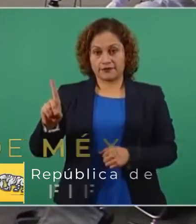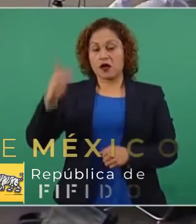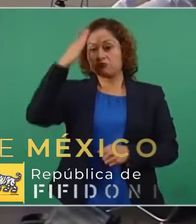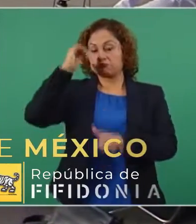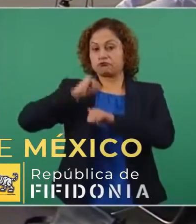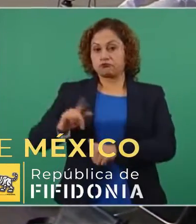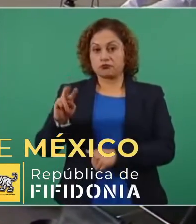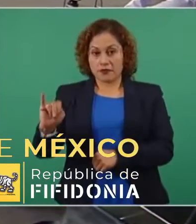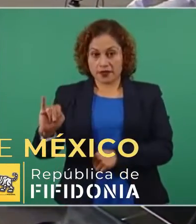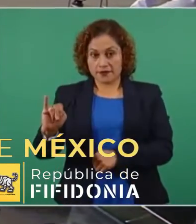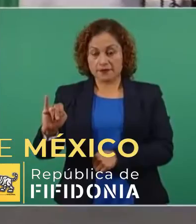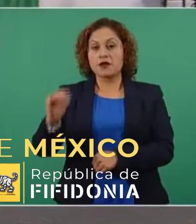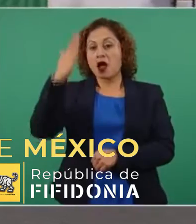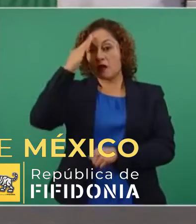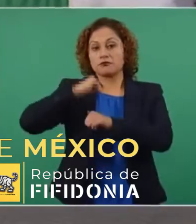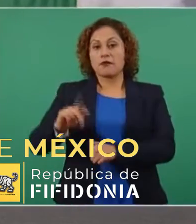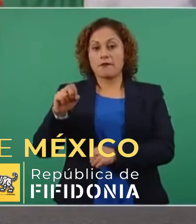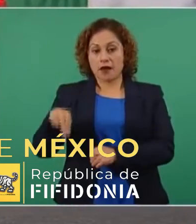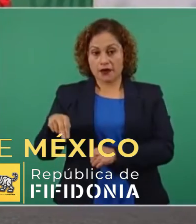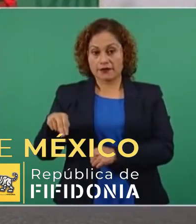PRI, el dirigente del PAN,